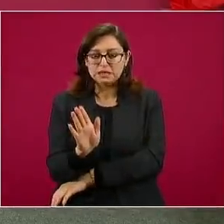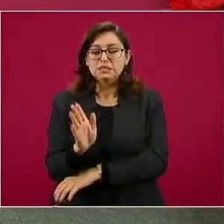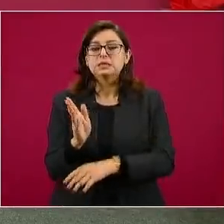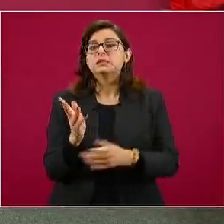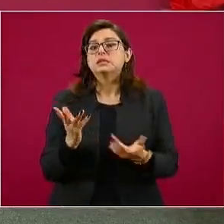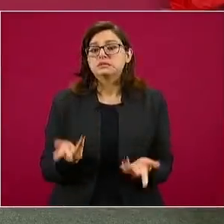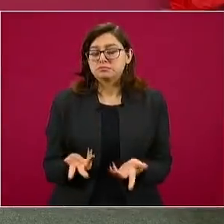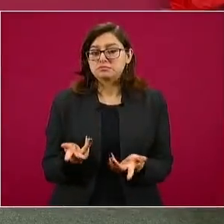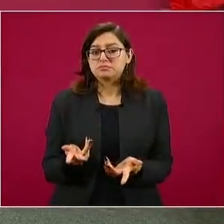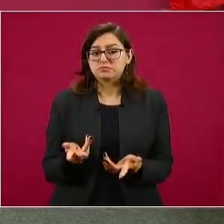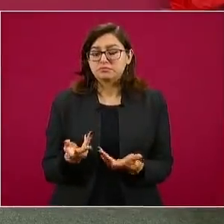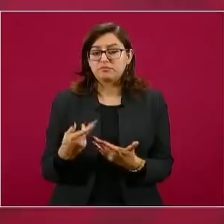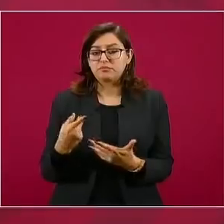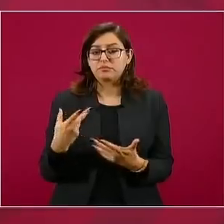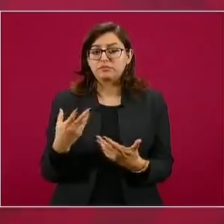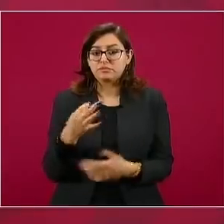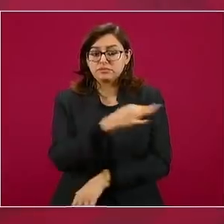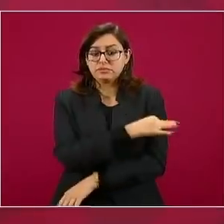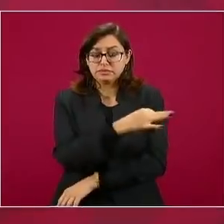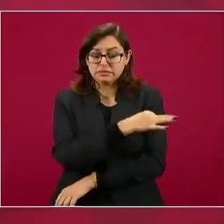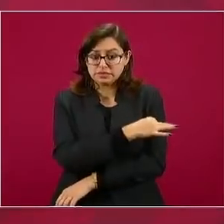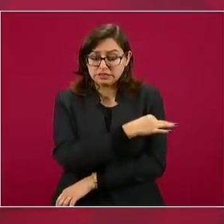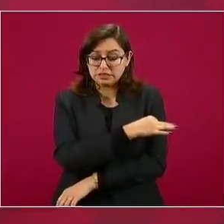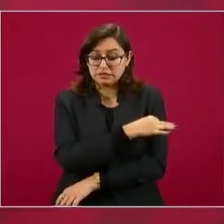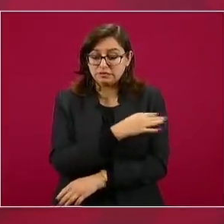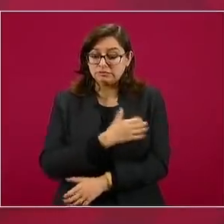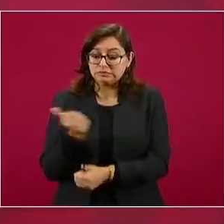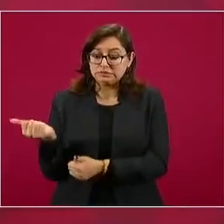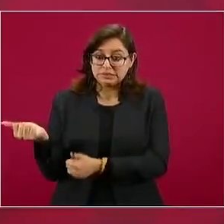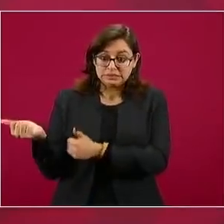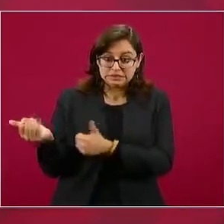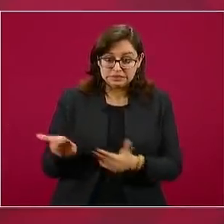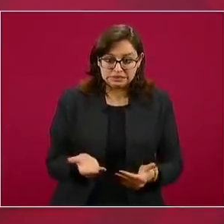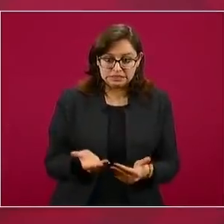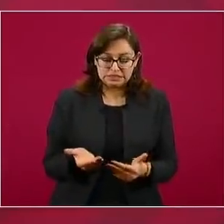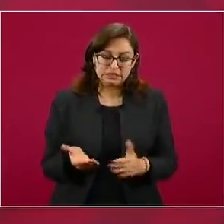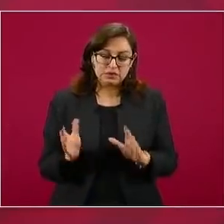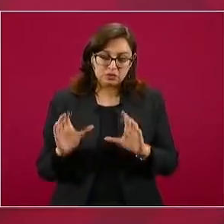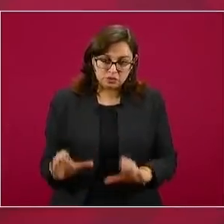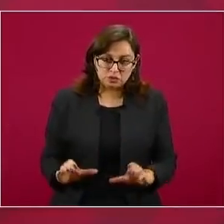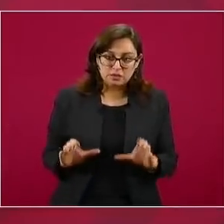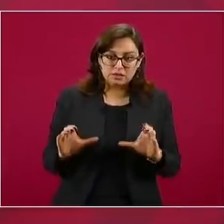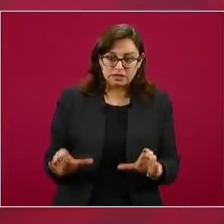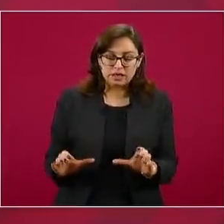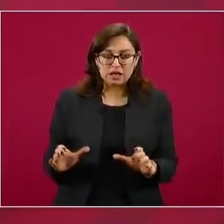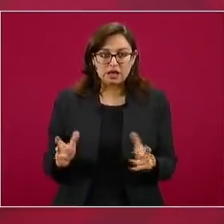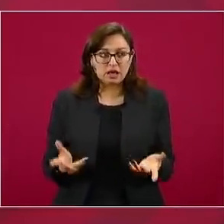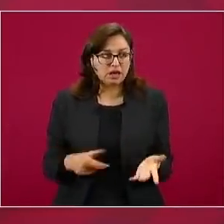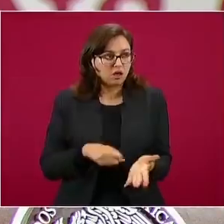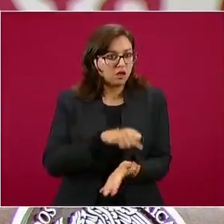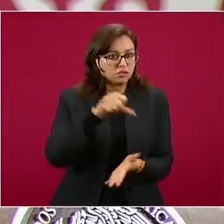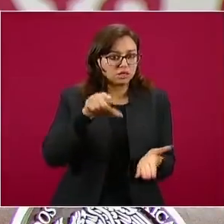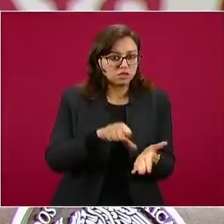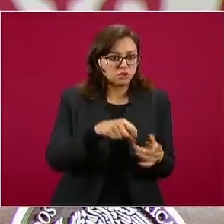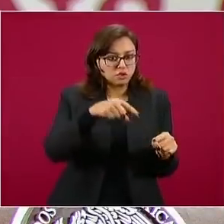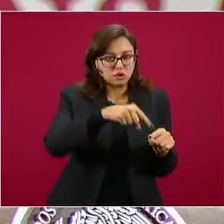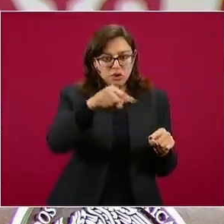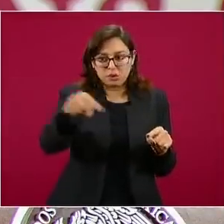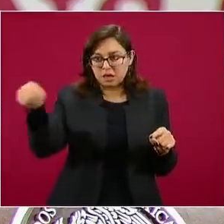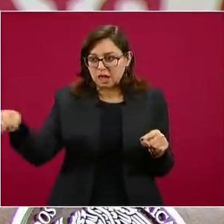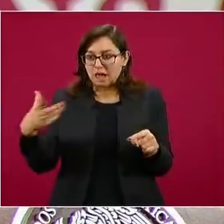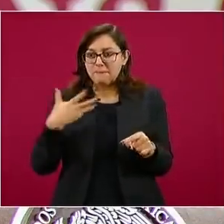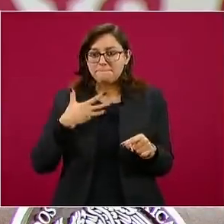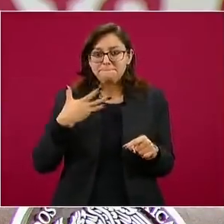que tener ciertas condiciones, por lo cual se han evaluado distintos centros. Para México se contarán 20